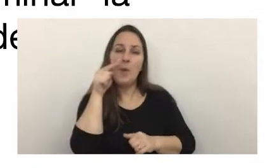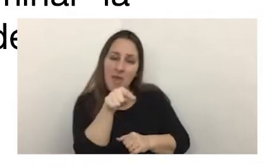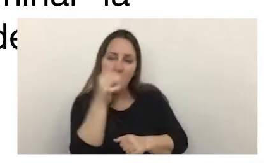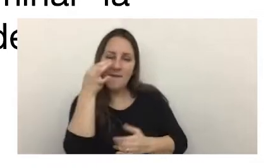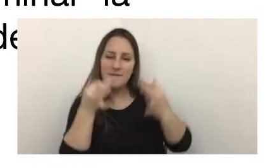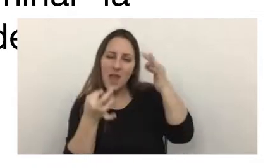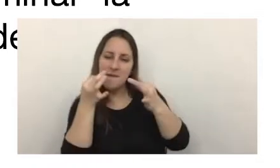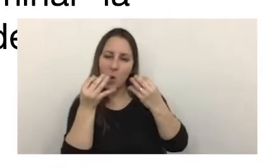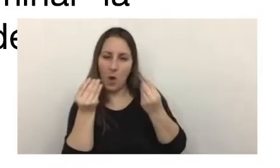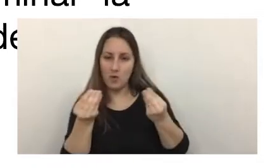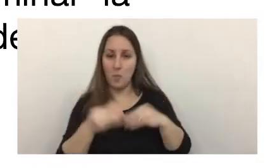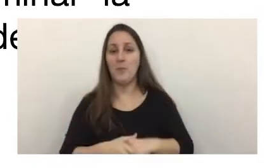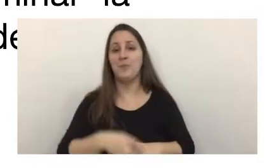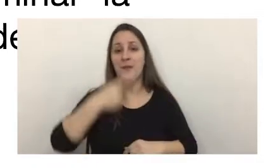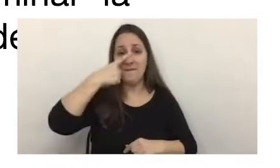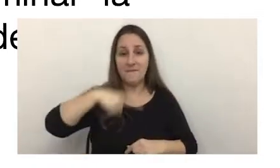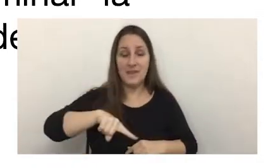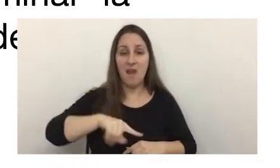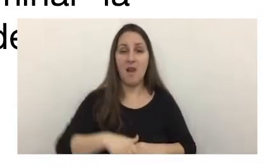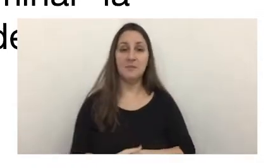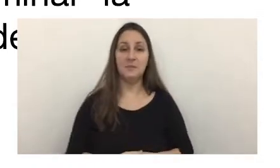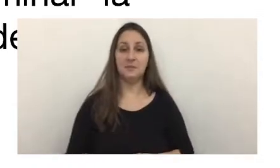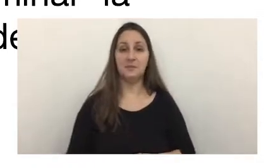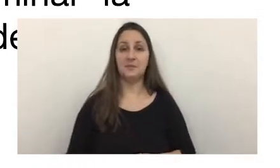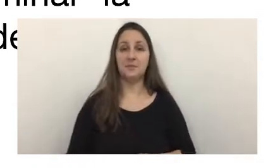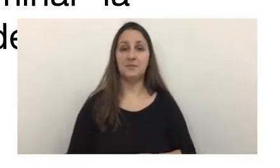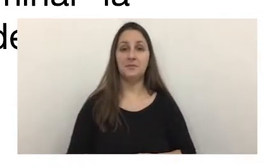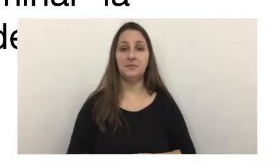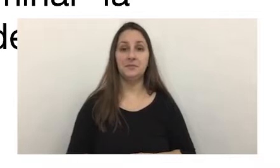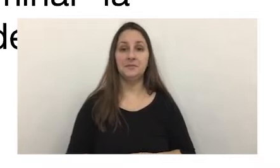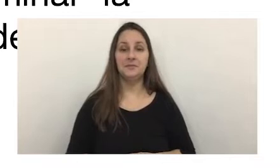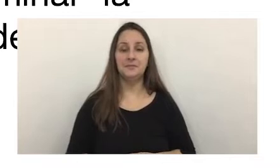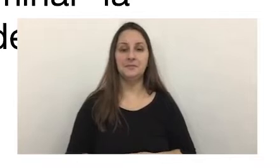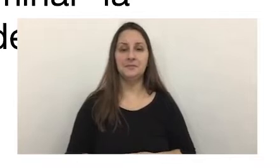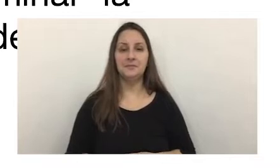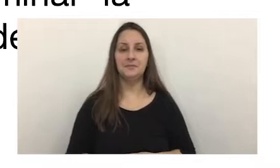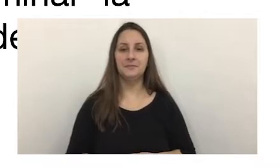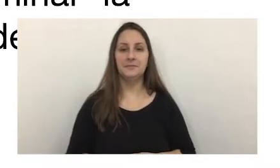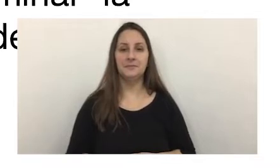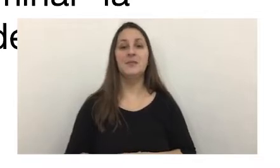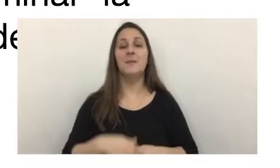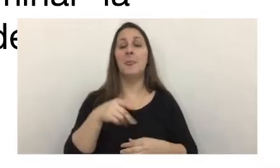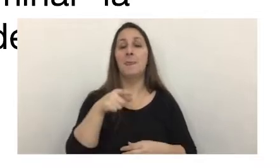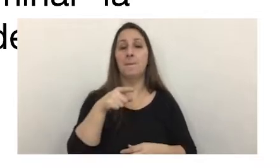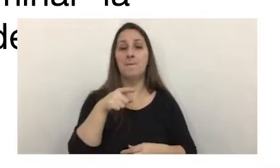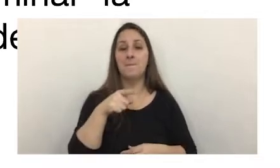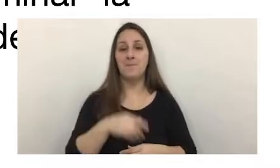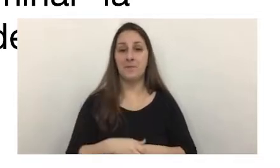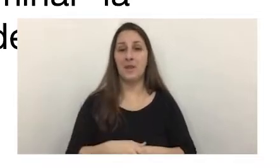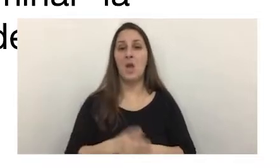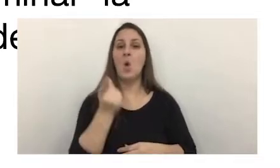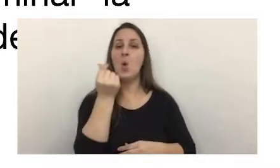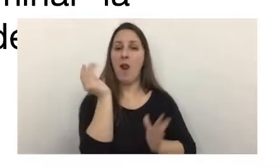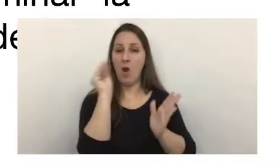y finalmente en lo que se refiere a el impuesto al valor